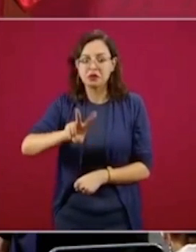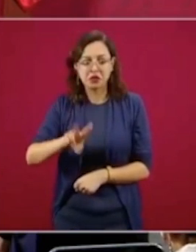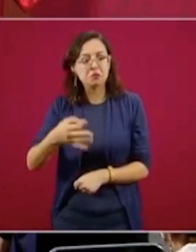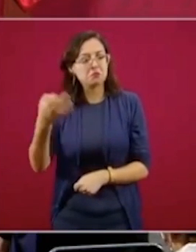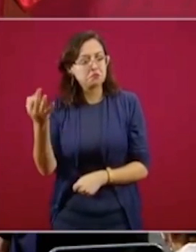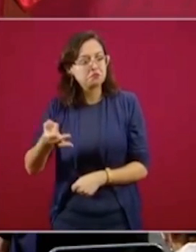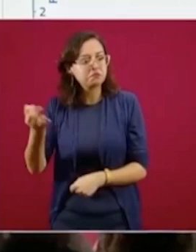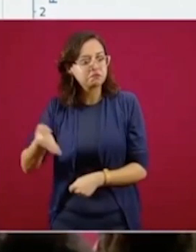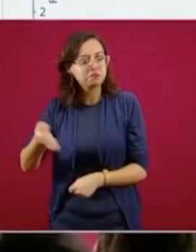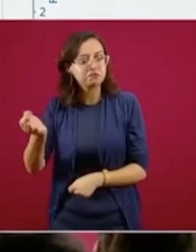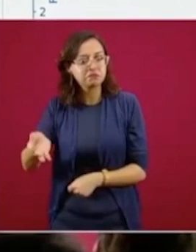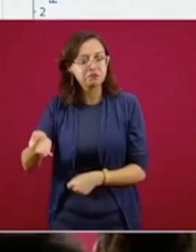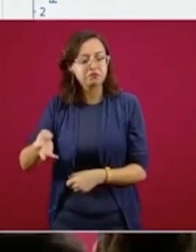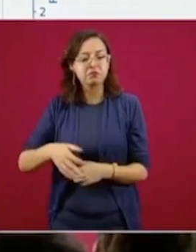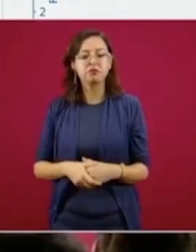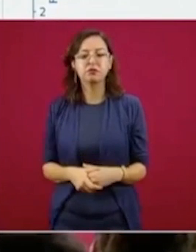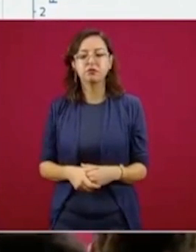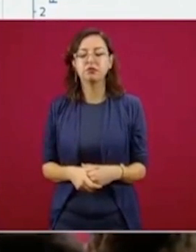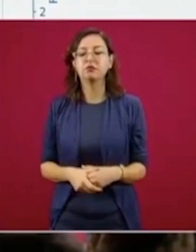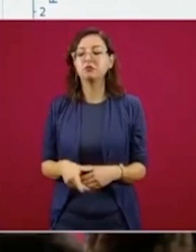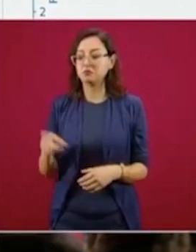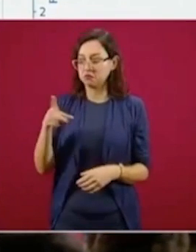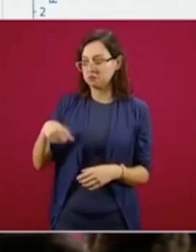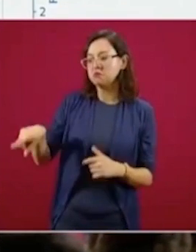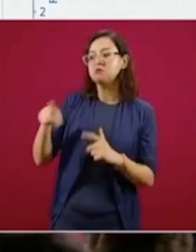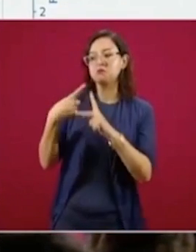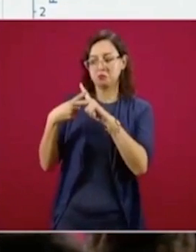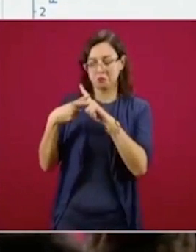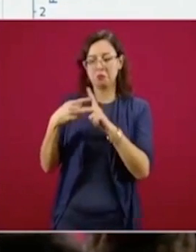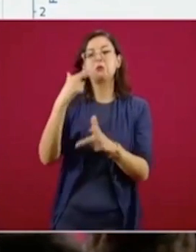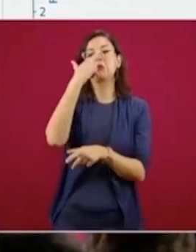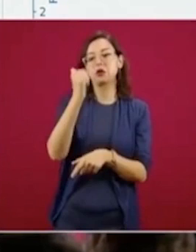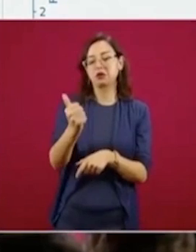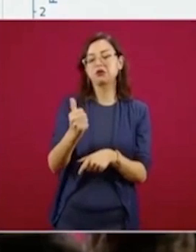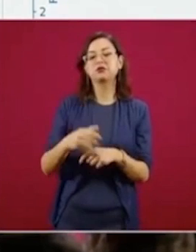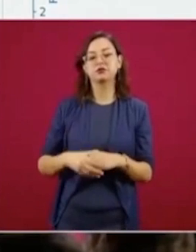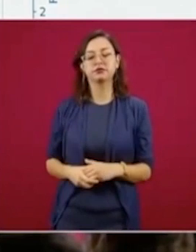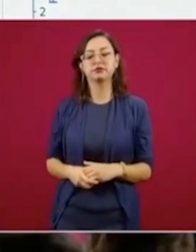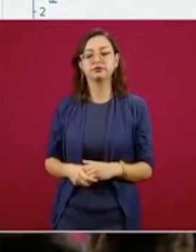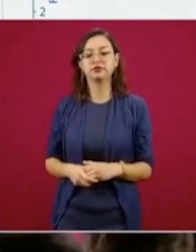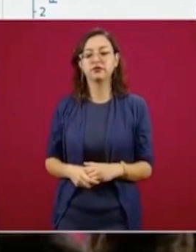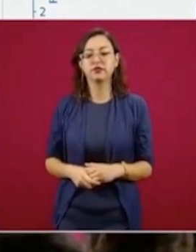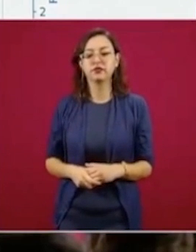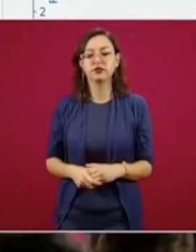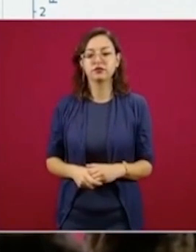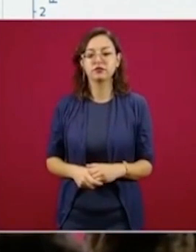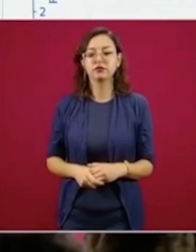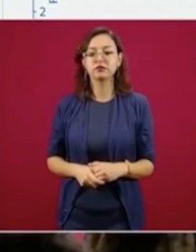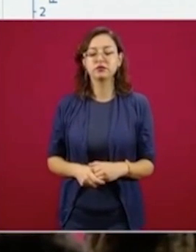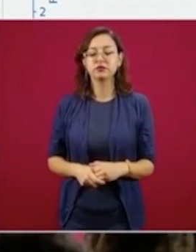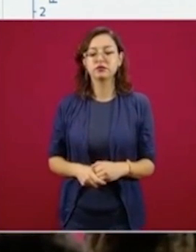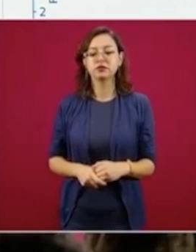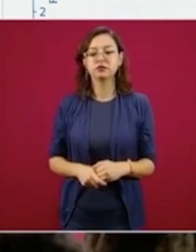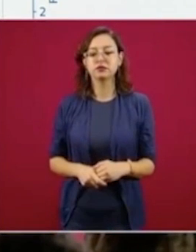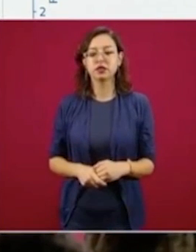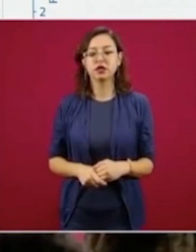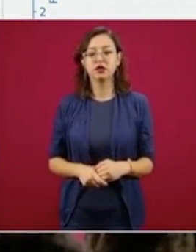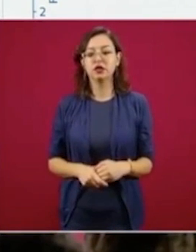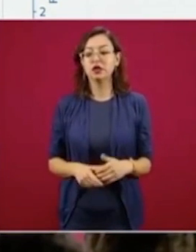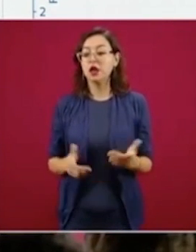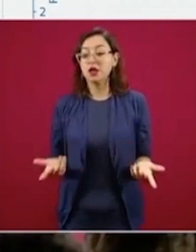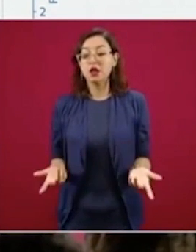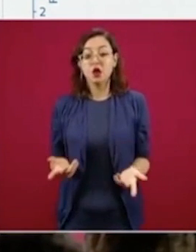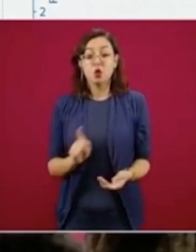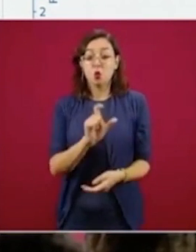cumplido, los matemáticos estaban en lo cierto. Ahora, ¿cuándo va a ser el momento